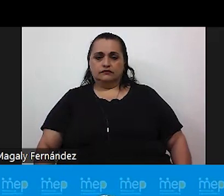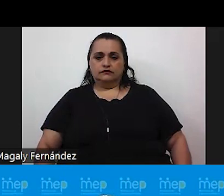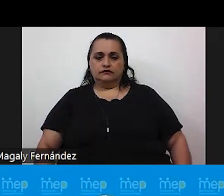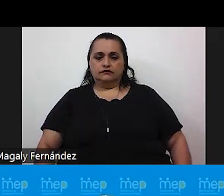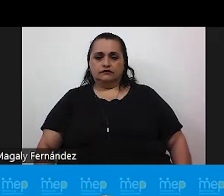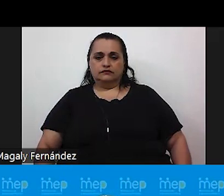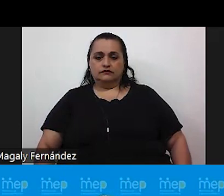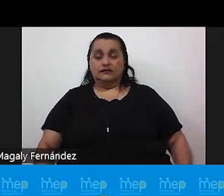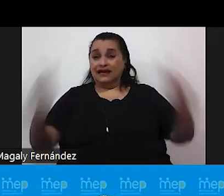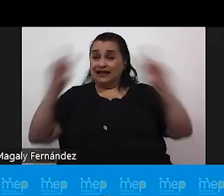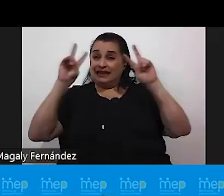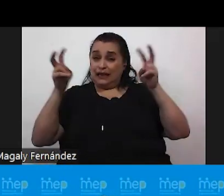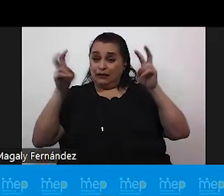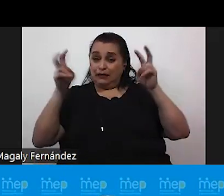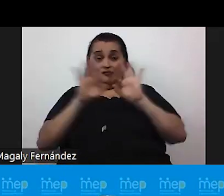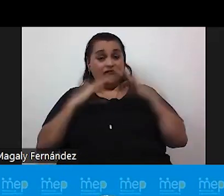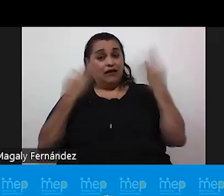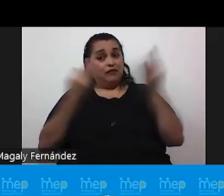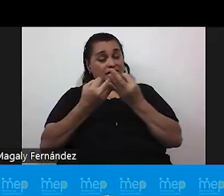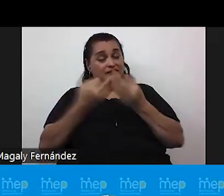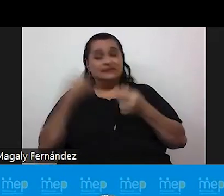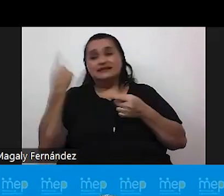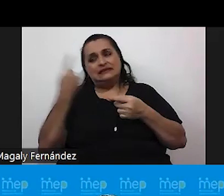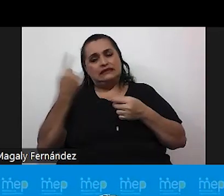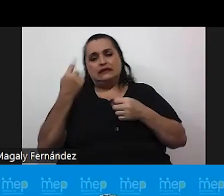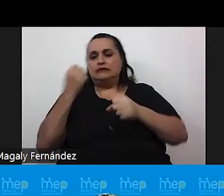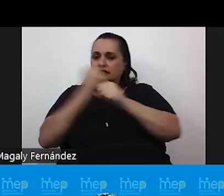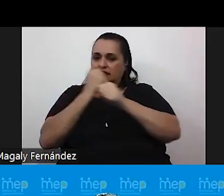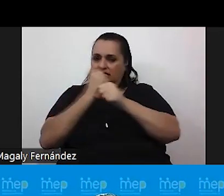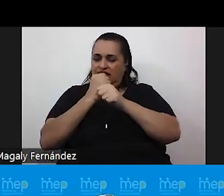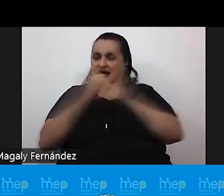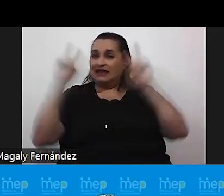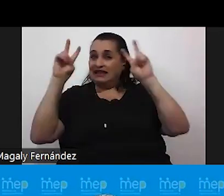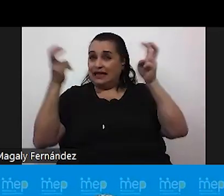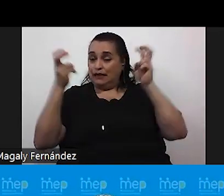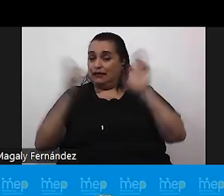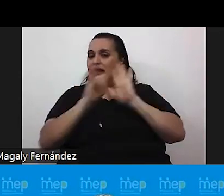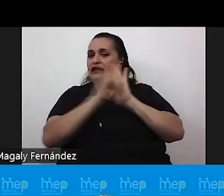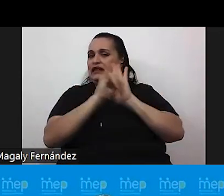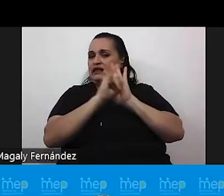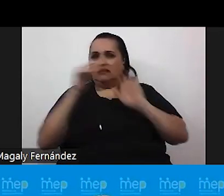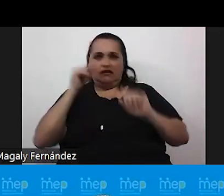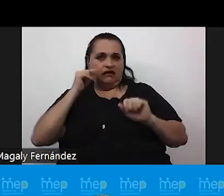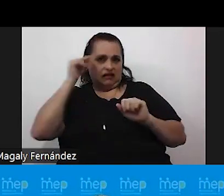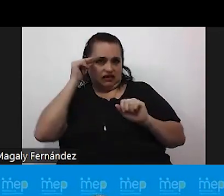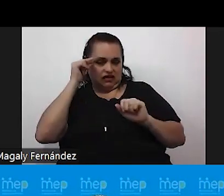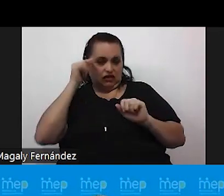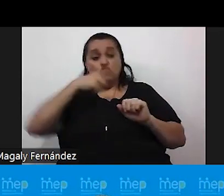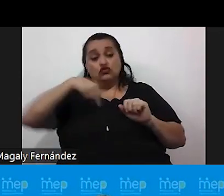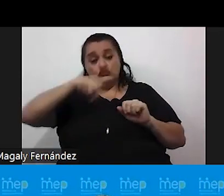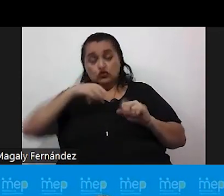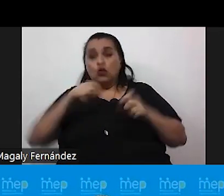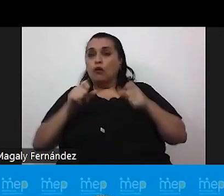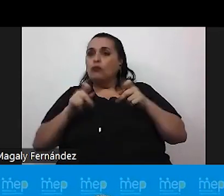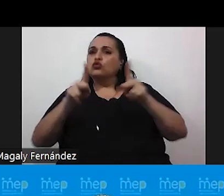con el tema de la familia siempre hay que trabajar y más en el tema de identidad de género hemos tenido la oportunidad de dar